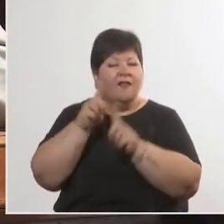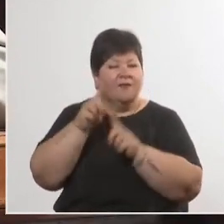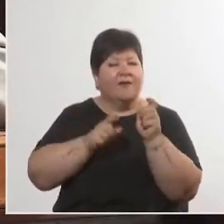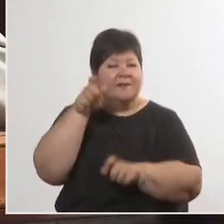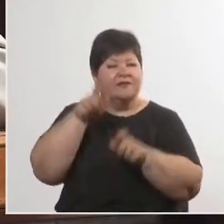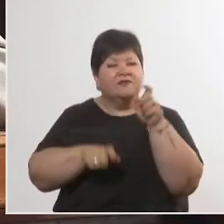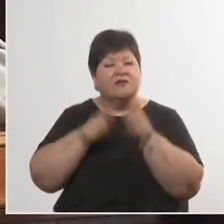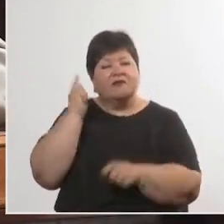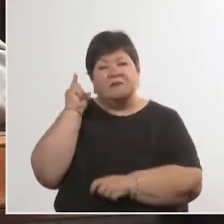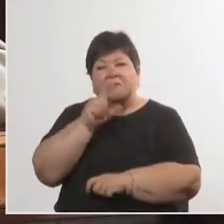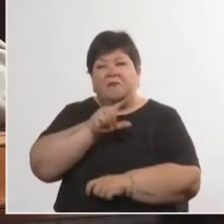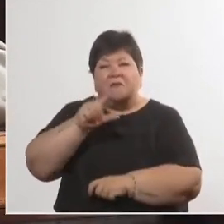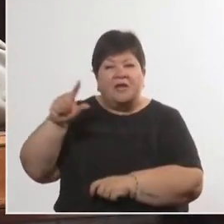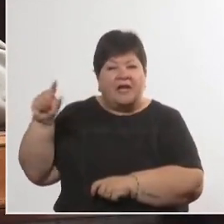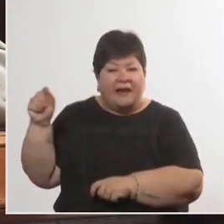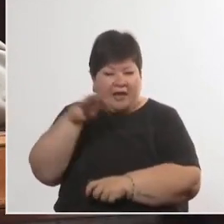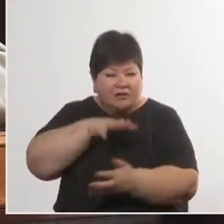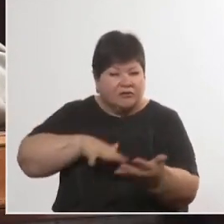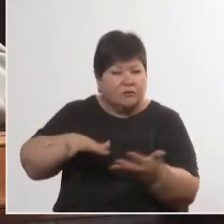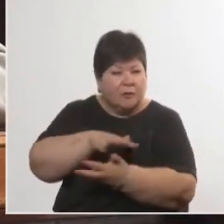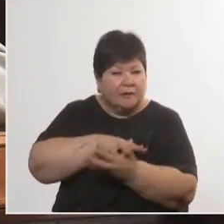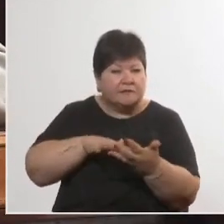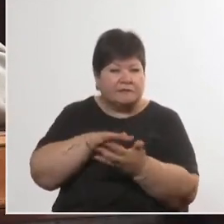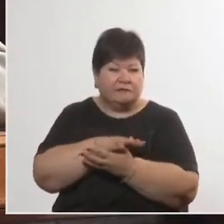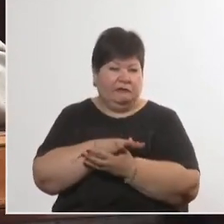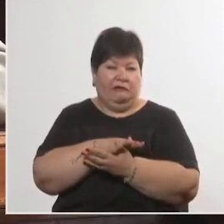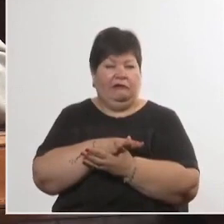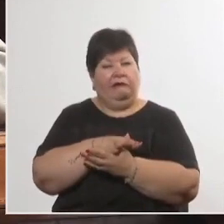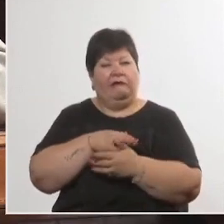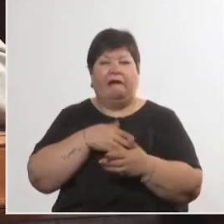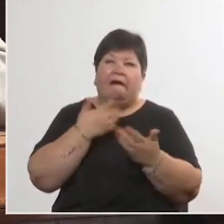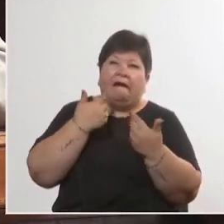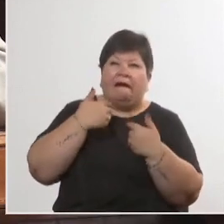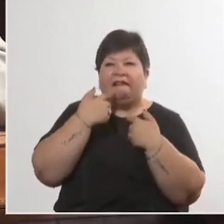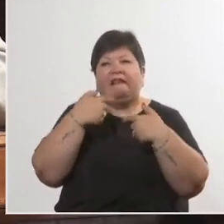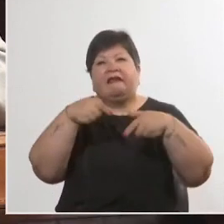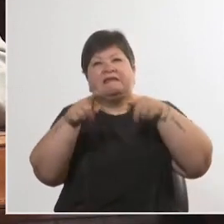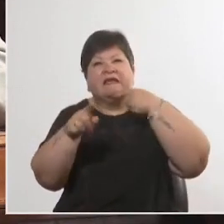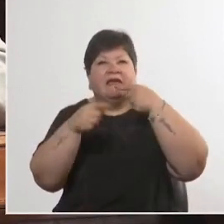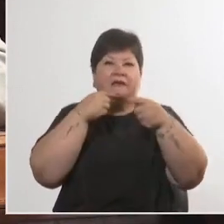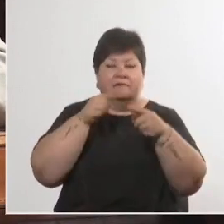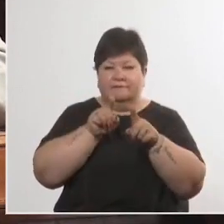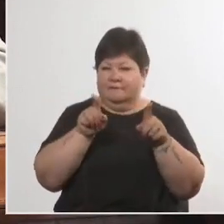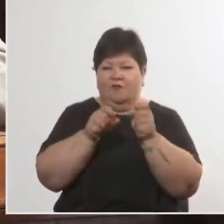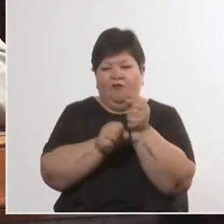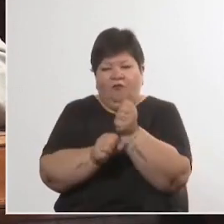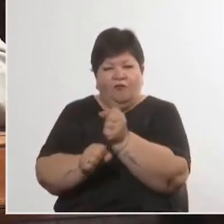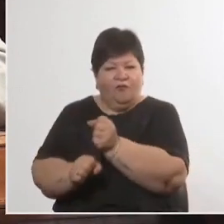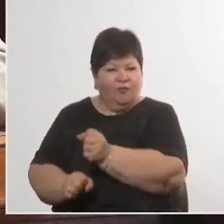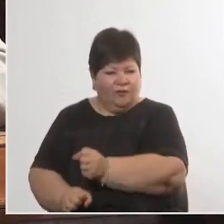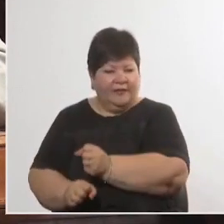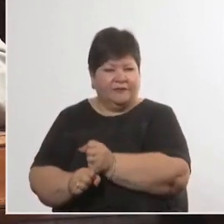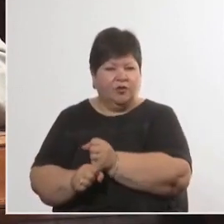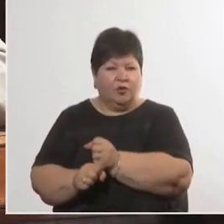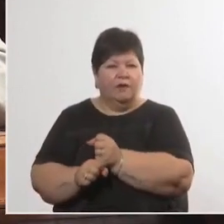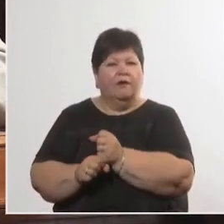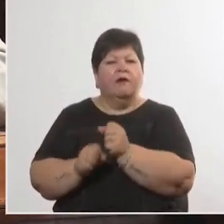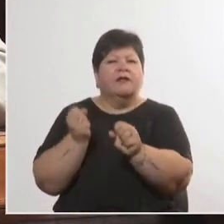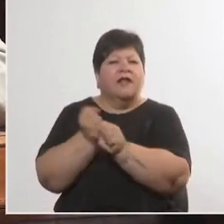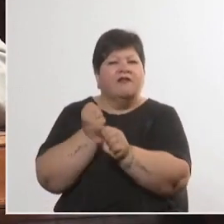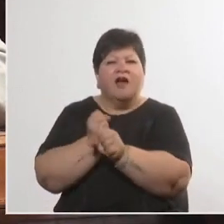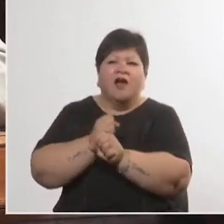realidades. Esta fundación se agrega o se suma a decenas y decenas de organizaciones